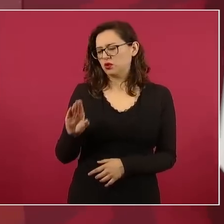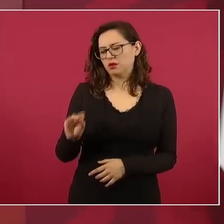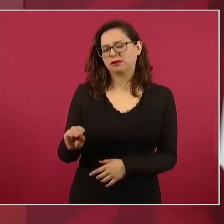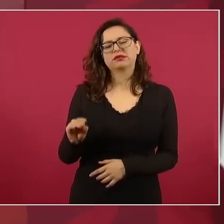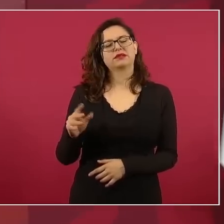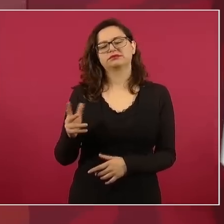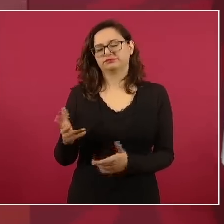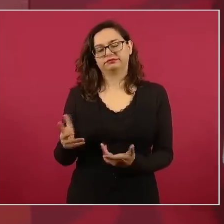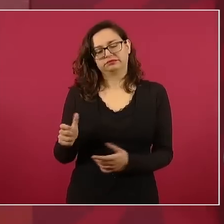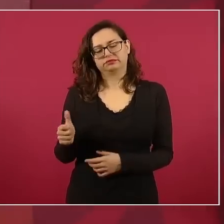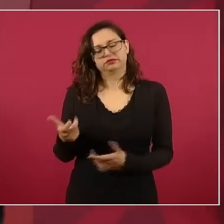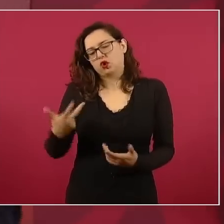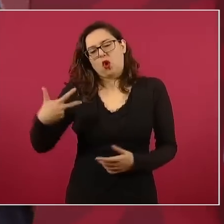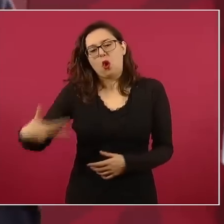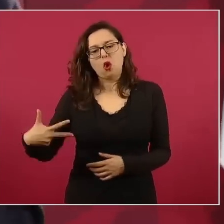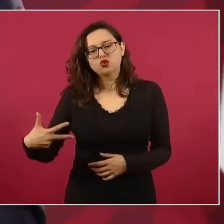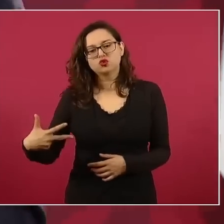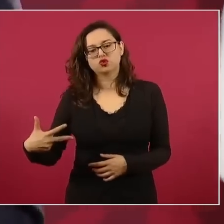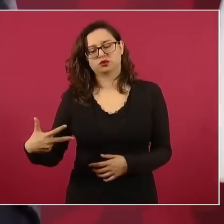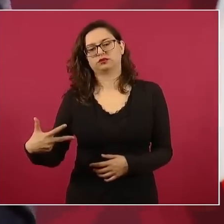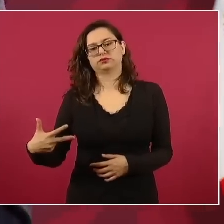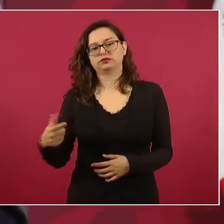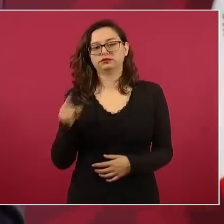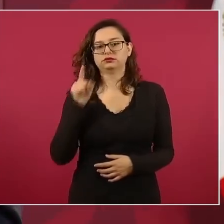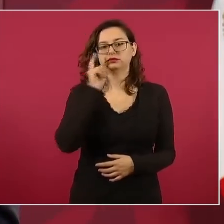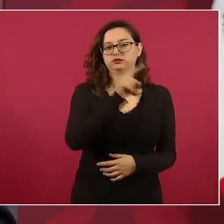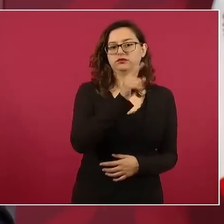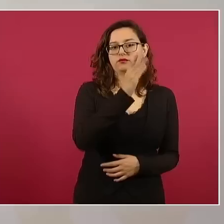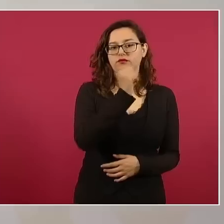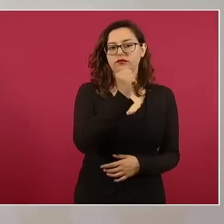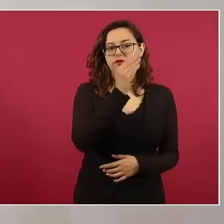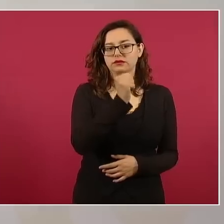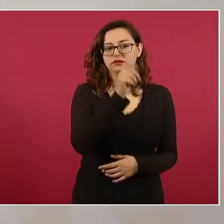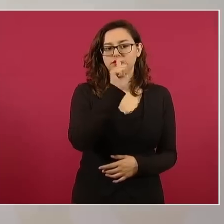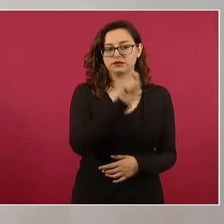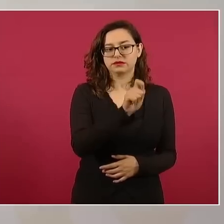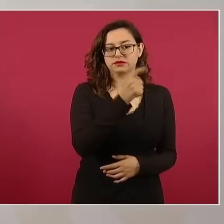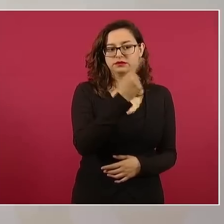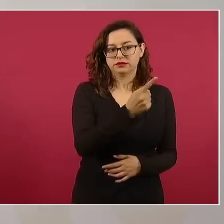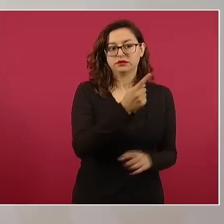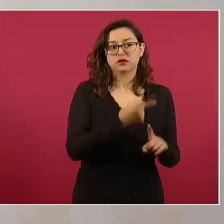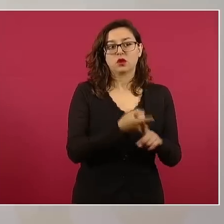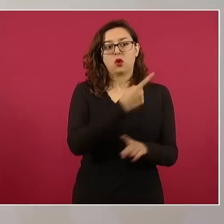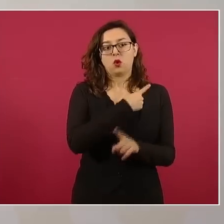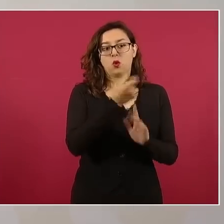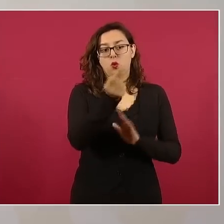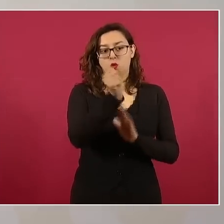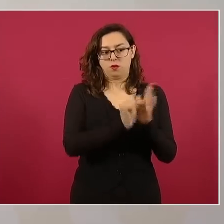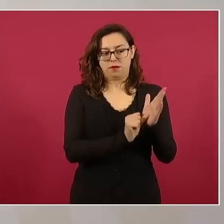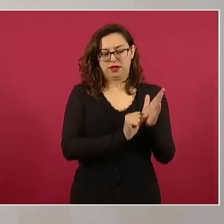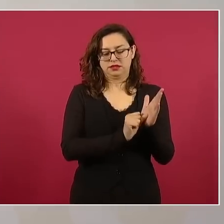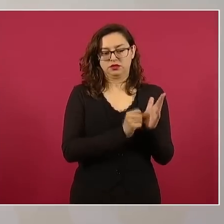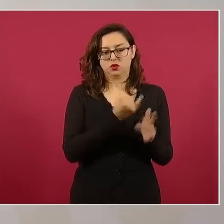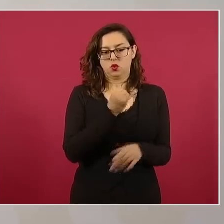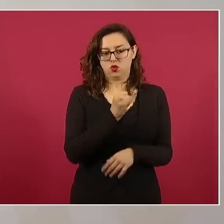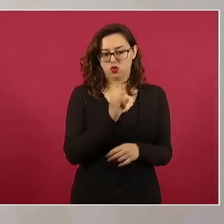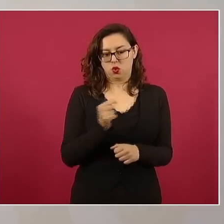y ellos tienen en junio, igual que nosotros,